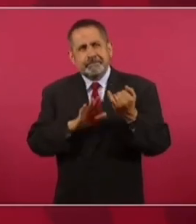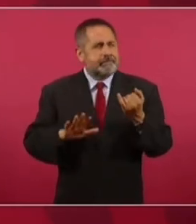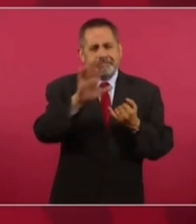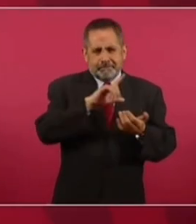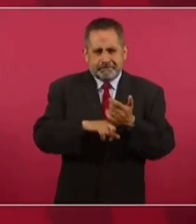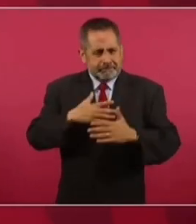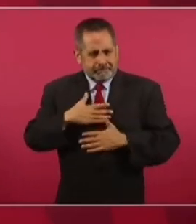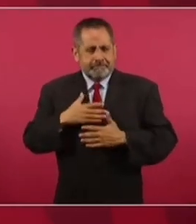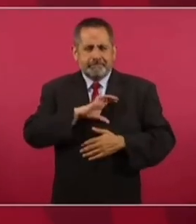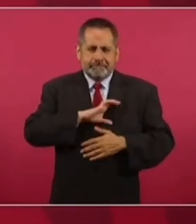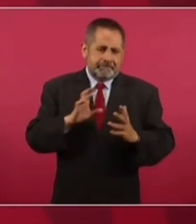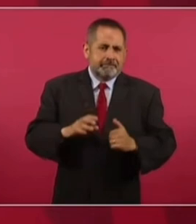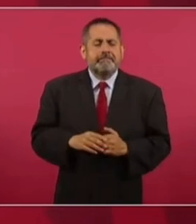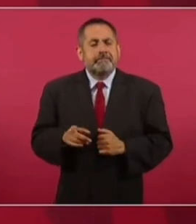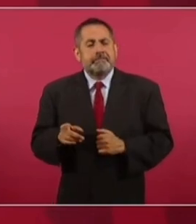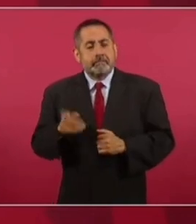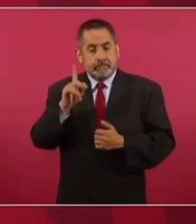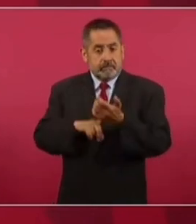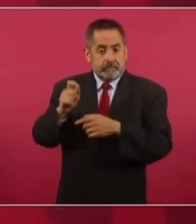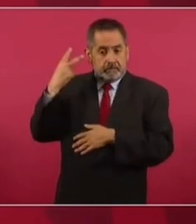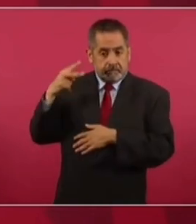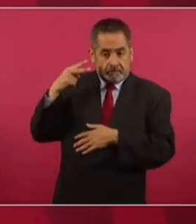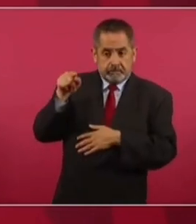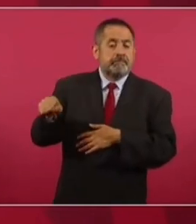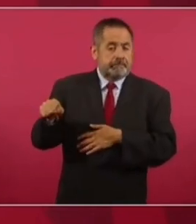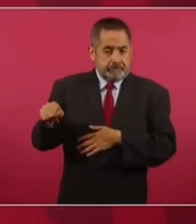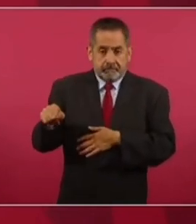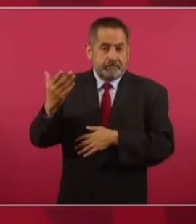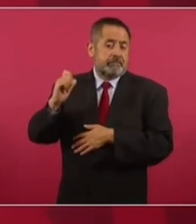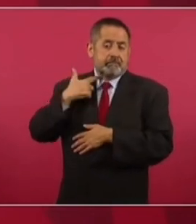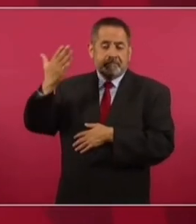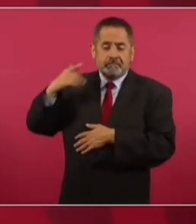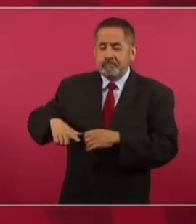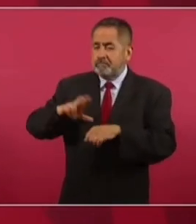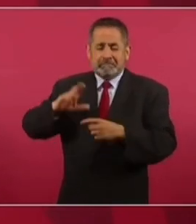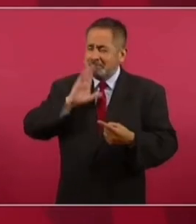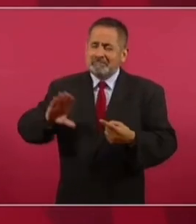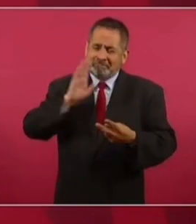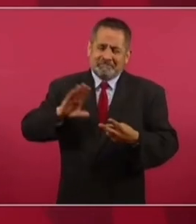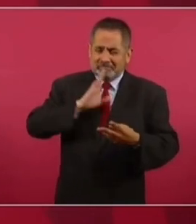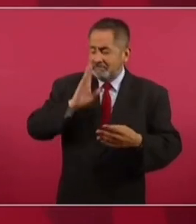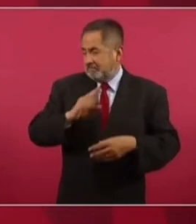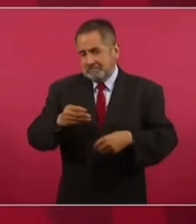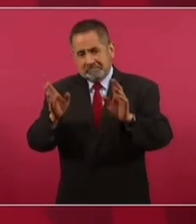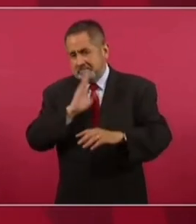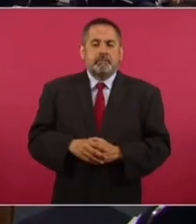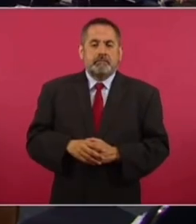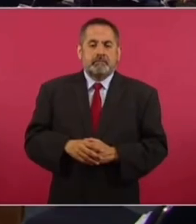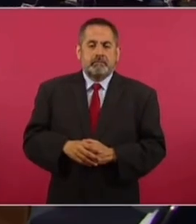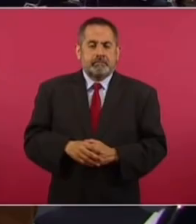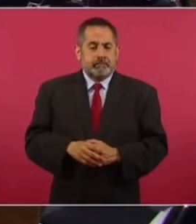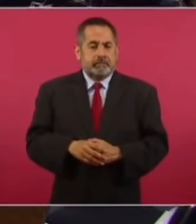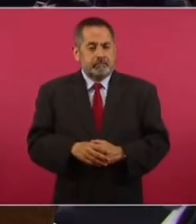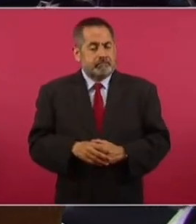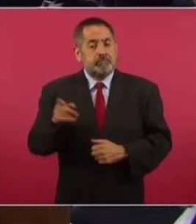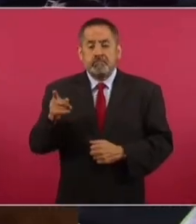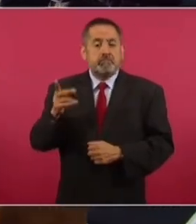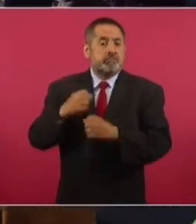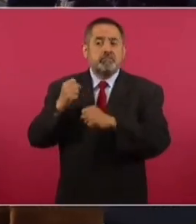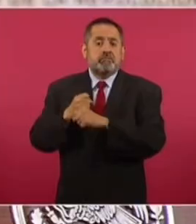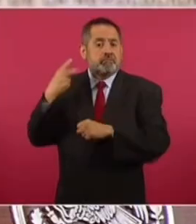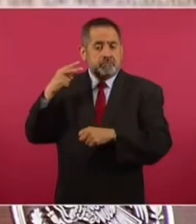todo el país, pero en el caso de Veracruz ha habido muy malos gobernantes, muy malos gobernantes. Llevaba mucho tiempo